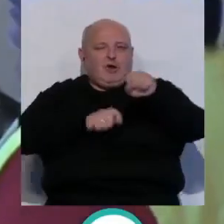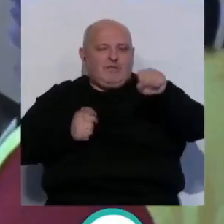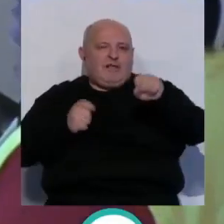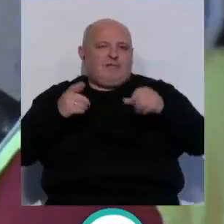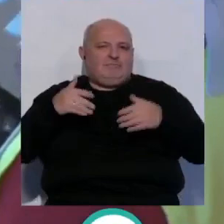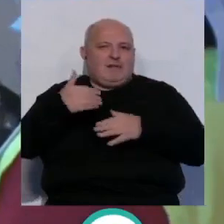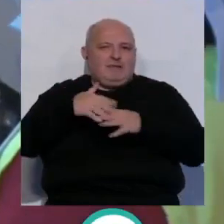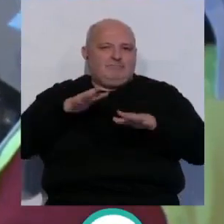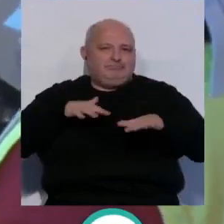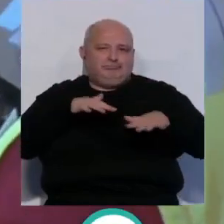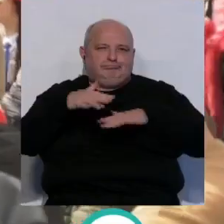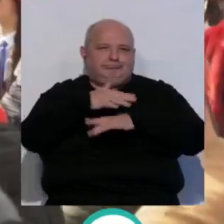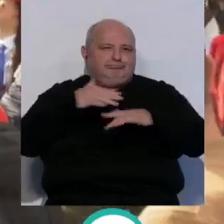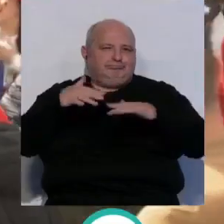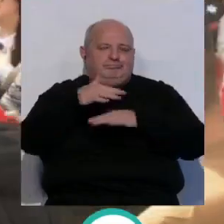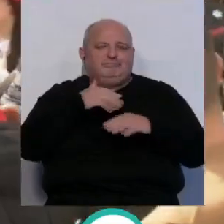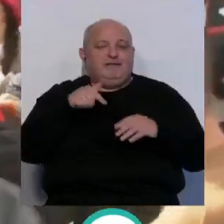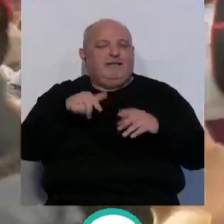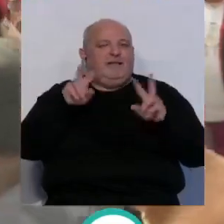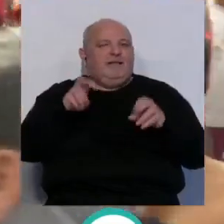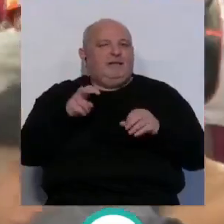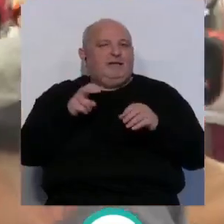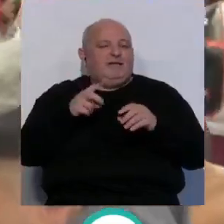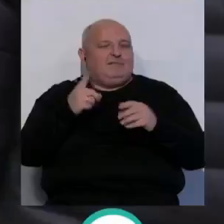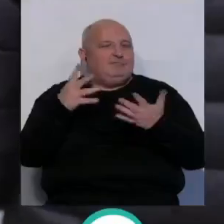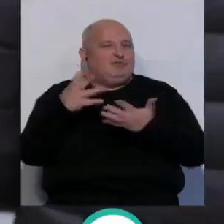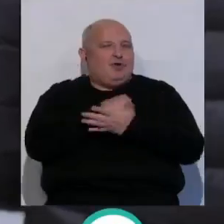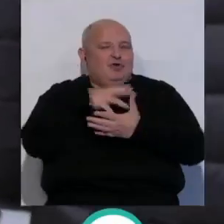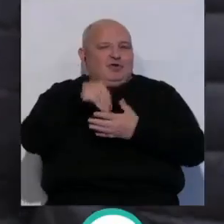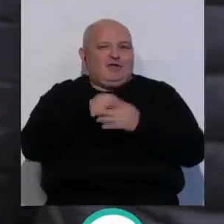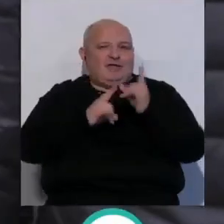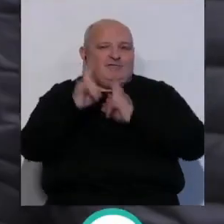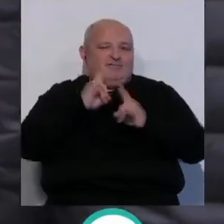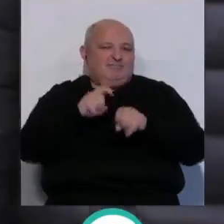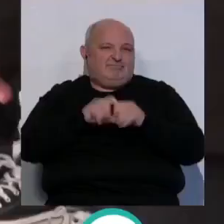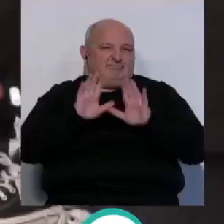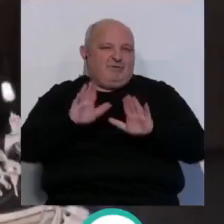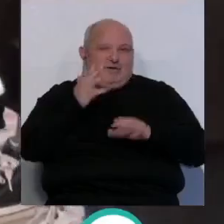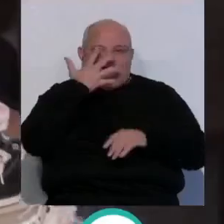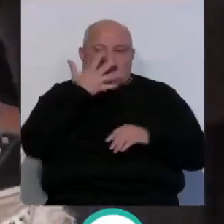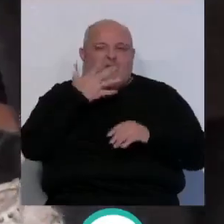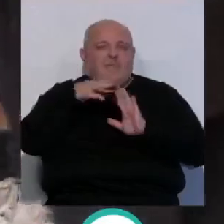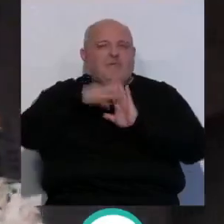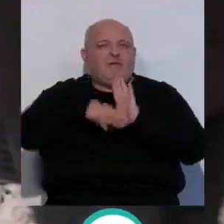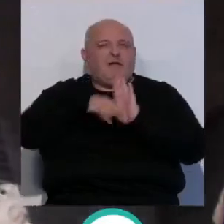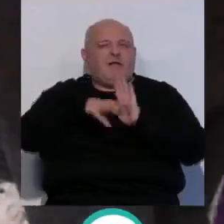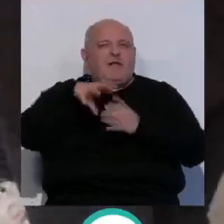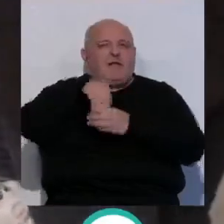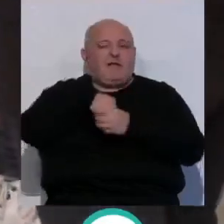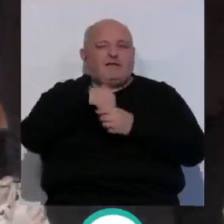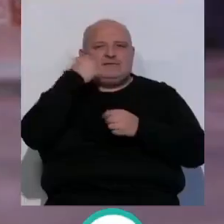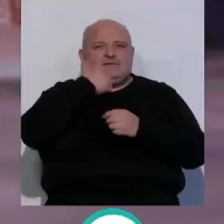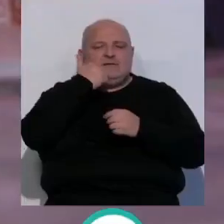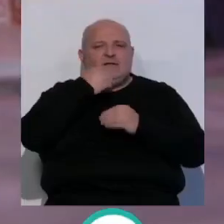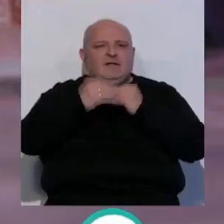pasacalles y mucho más. Y es que, además de todos los atractivos propios del carnaval, el programa oficial incluye para este